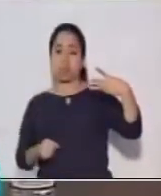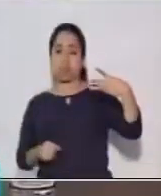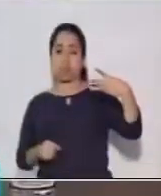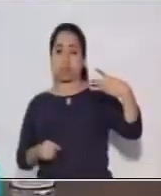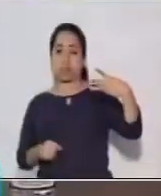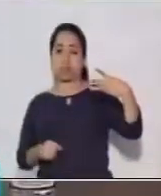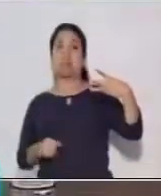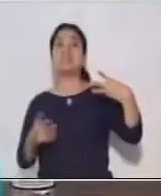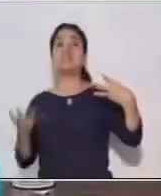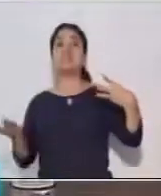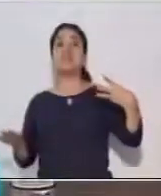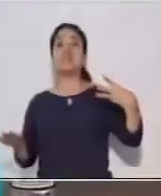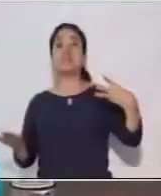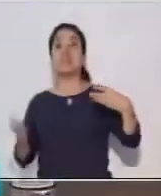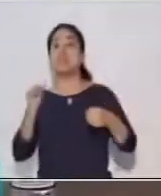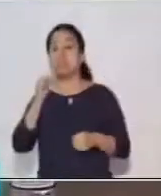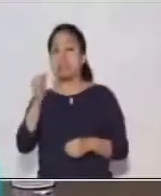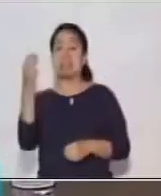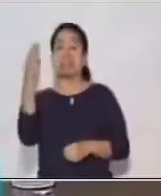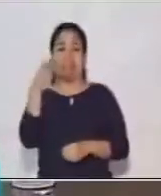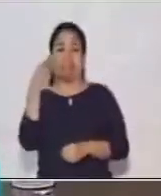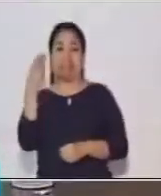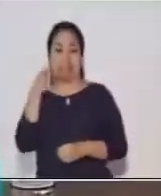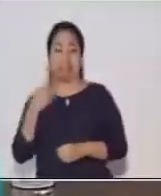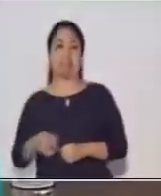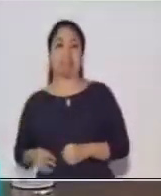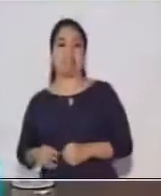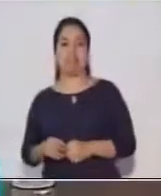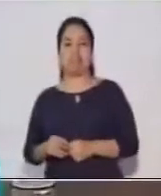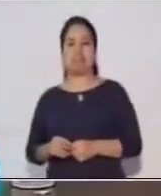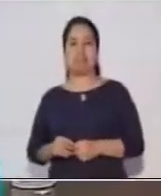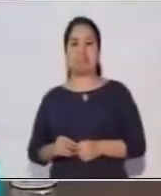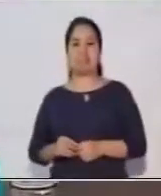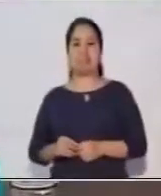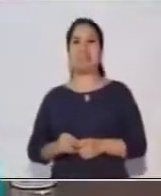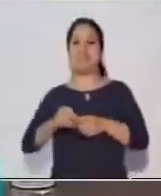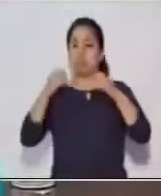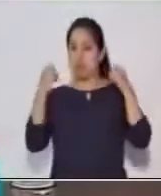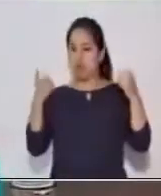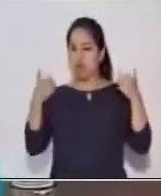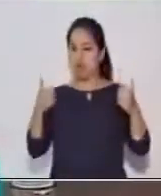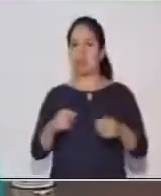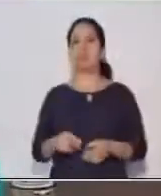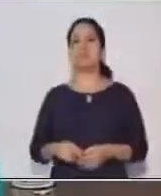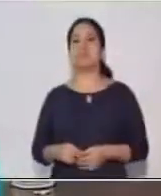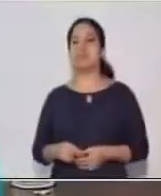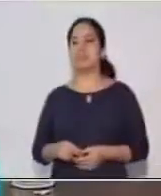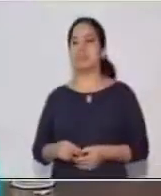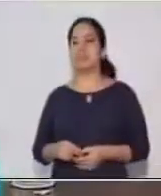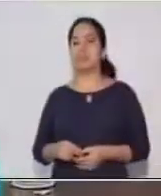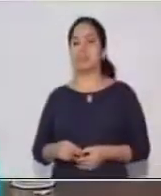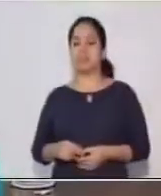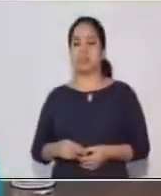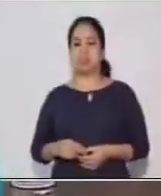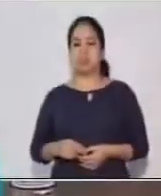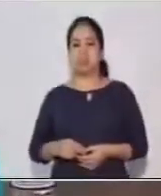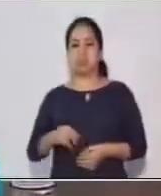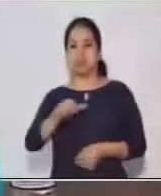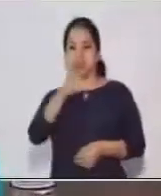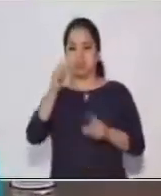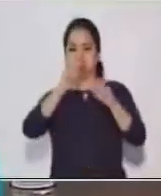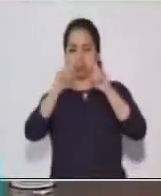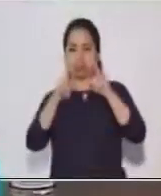Muy bien, su mamá. Muy bien. Excelente. Lo están haciendo muy bien. Vamos a ver la siguiente pregunta.